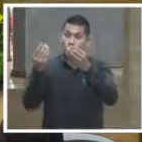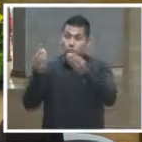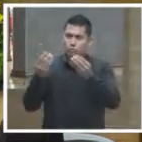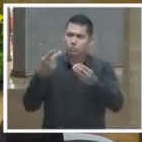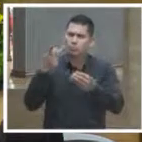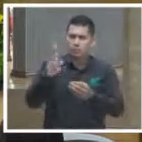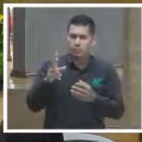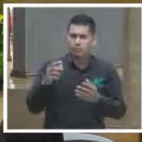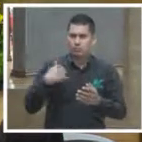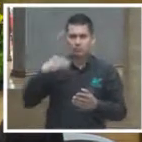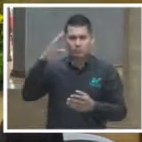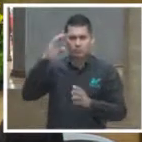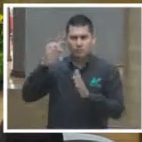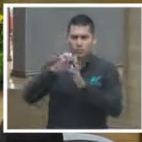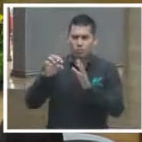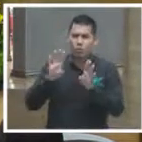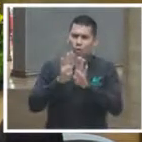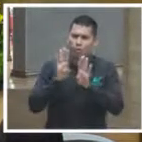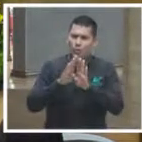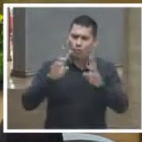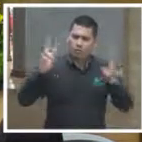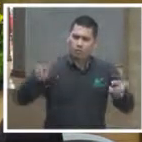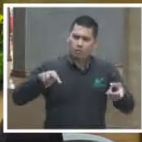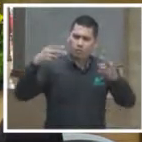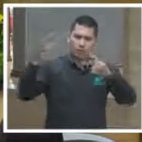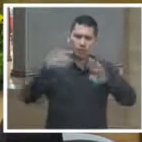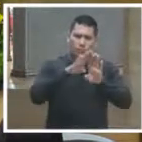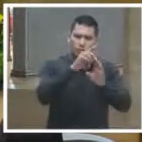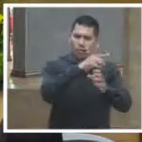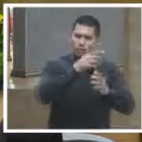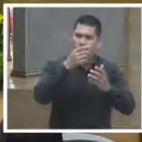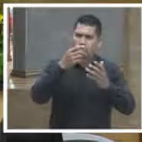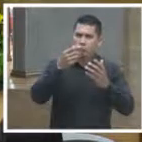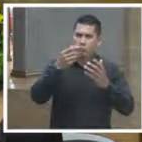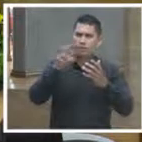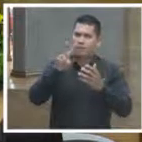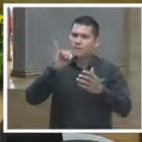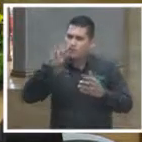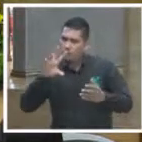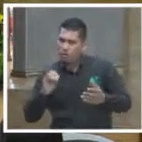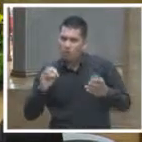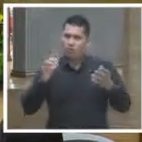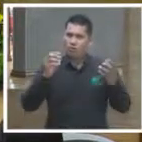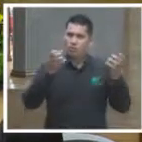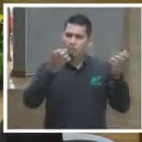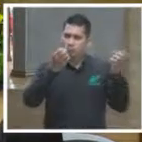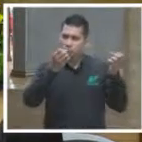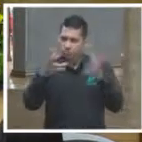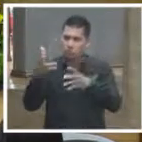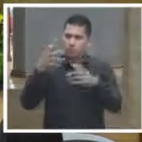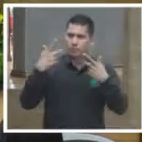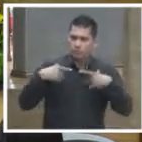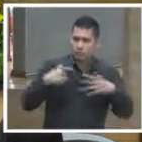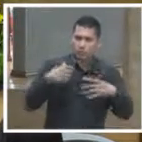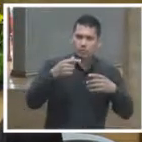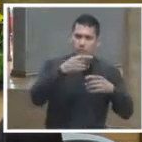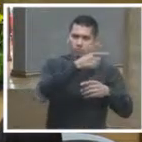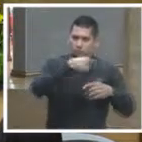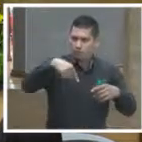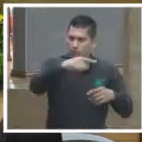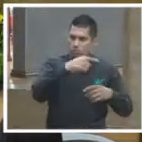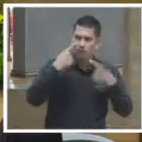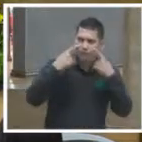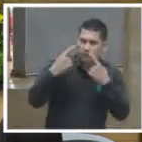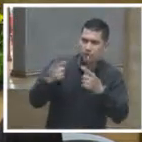canales de retroalimentación monitoreo y comunicación en vivo respecto de cada usuario en cada portal? porque los